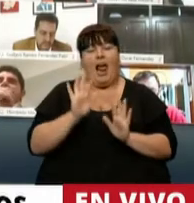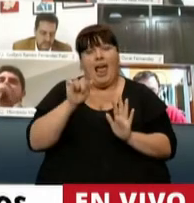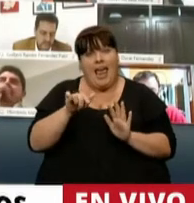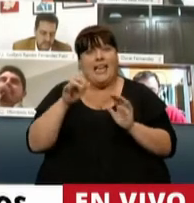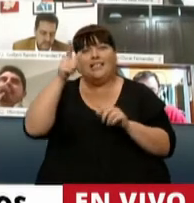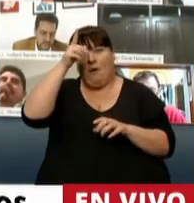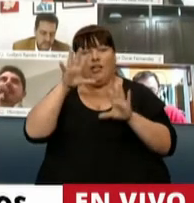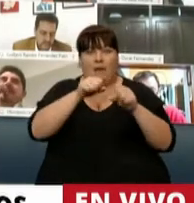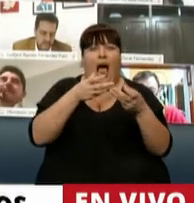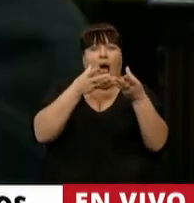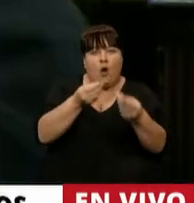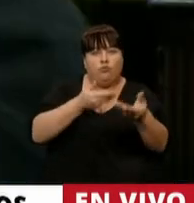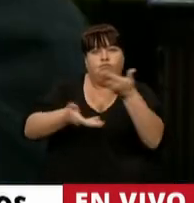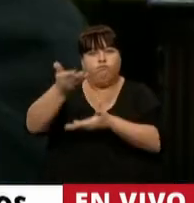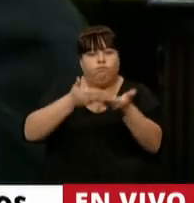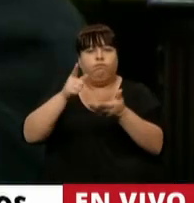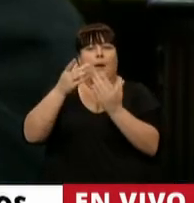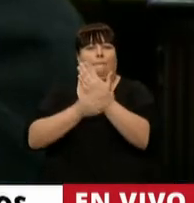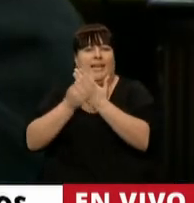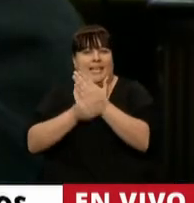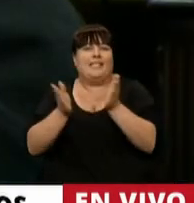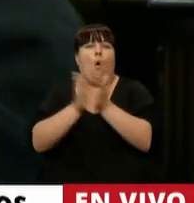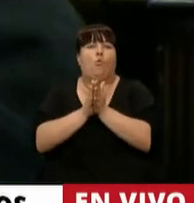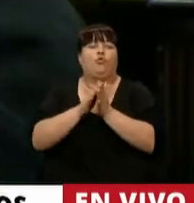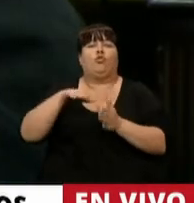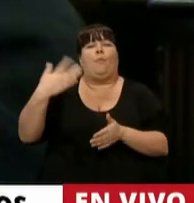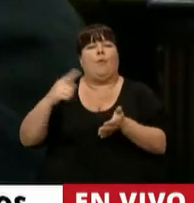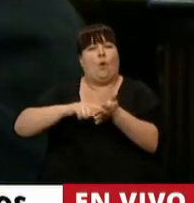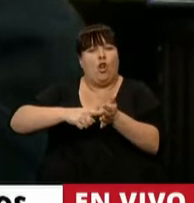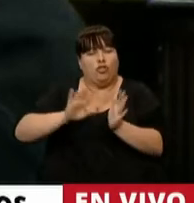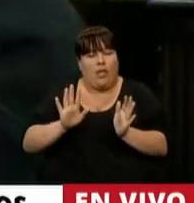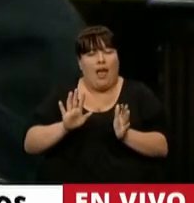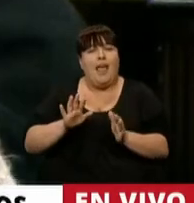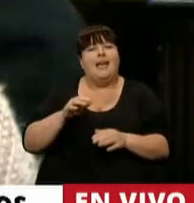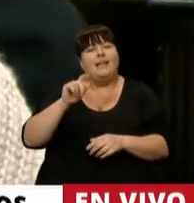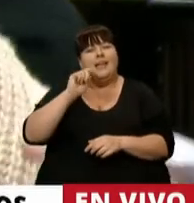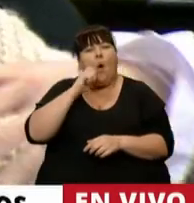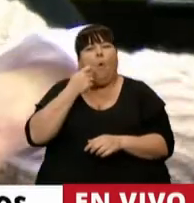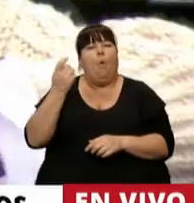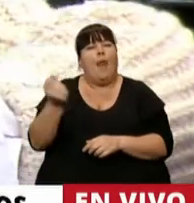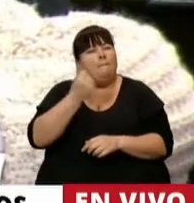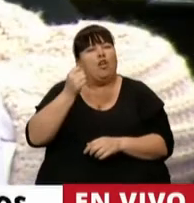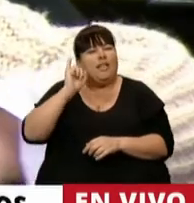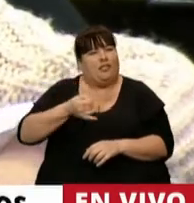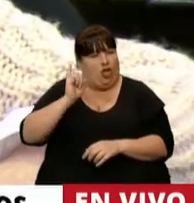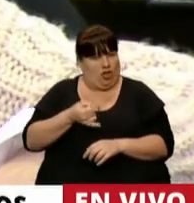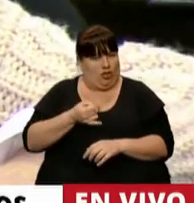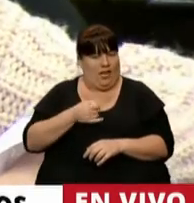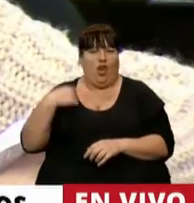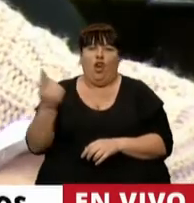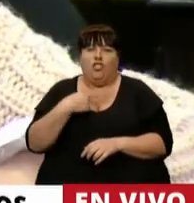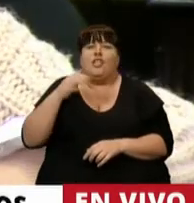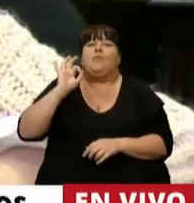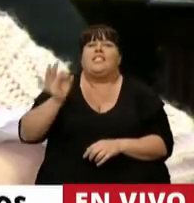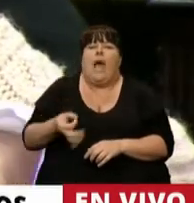esa intervención y cooperación que hace la ministra con la provincia de Buenos Aires sería muy imperioso que nosotros